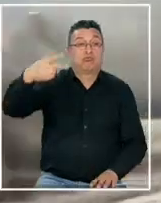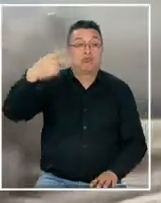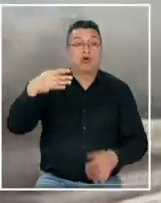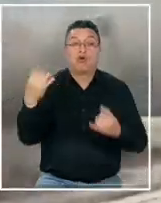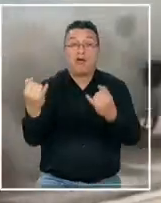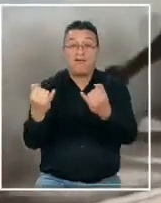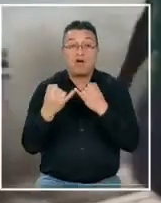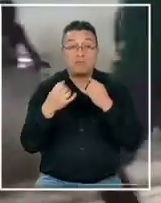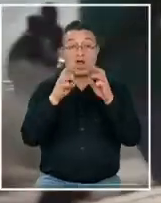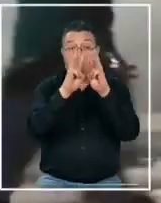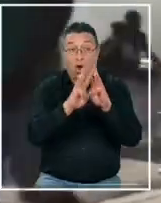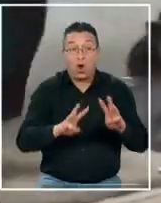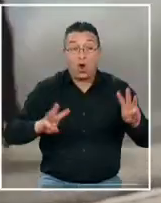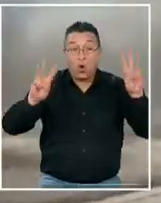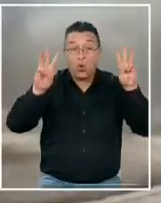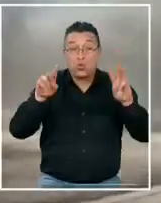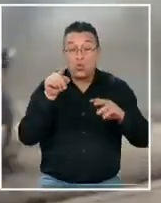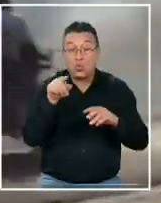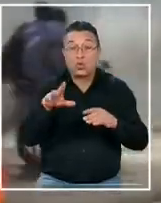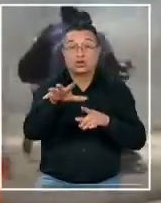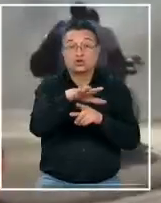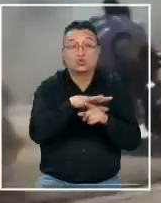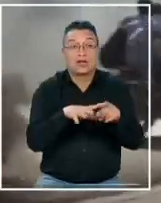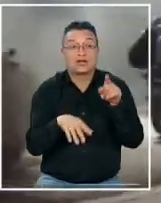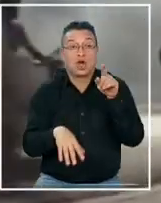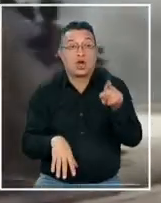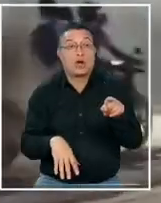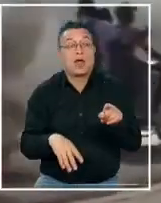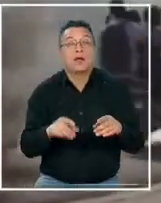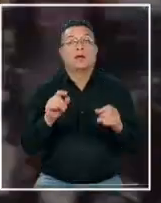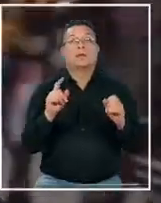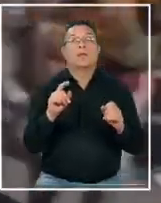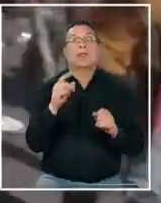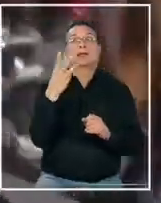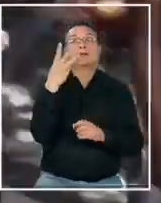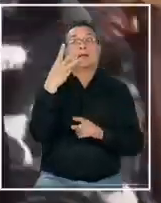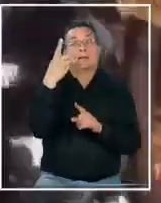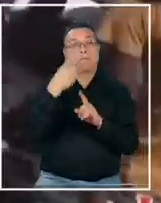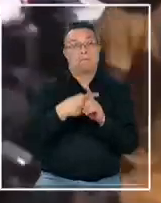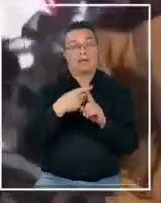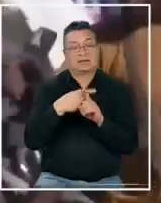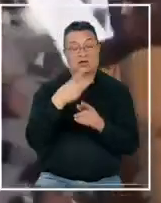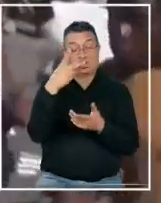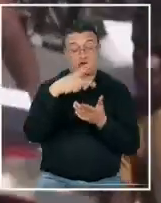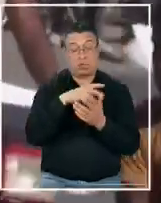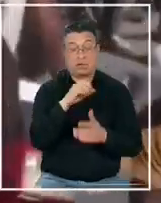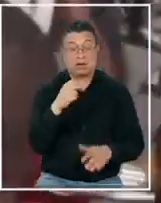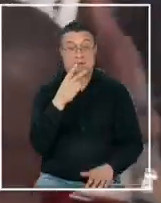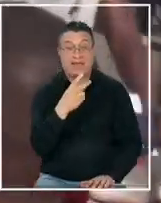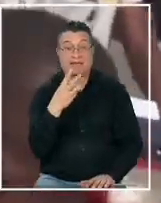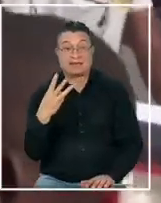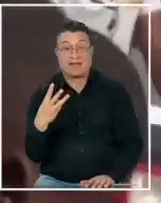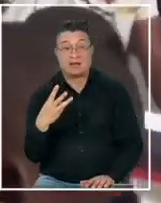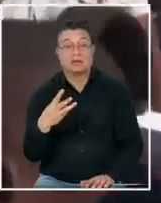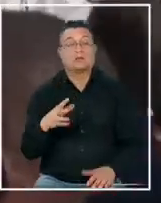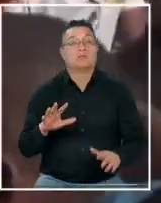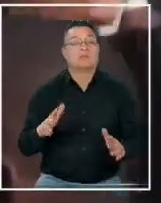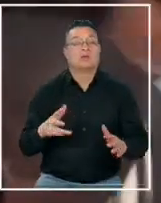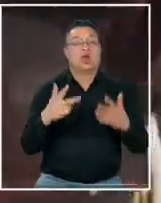informe de Naciones Unidas sobre la situación en el país solo en los primeros tres meses del 2023 al menos